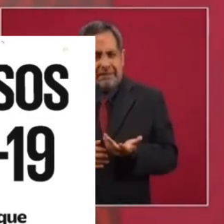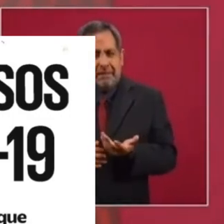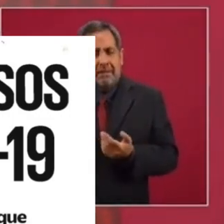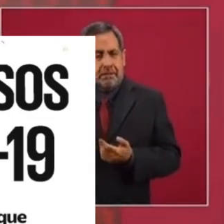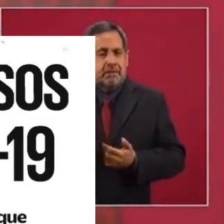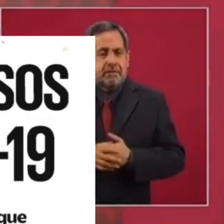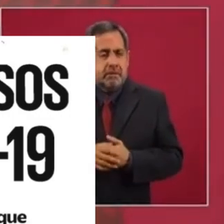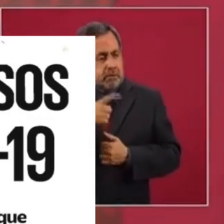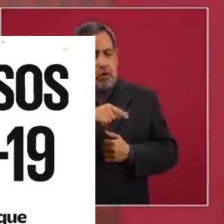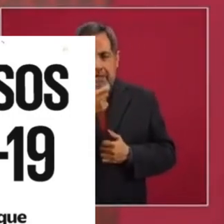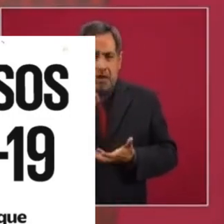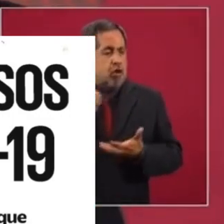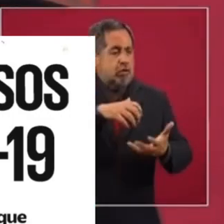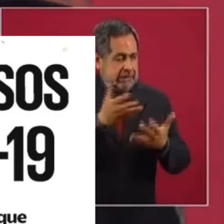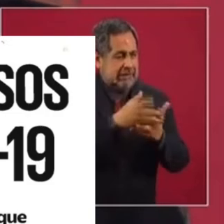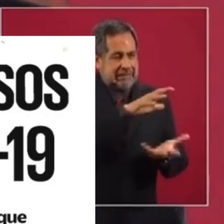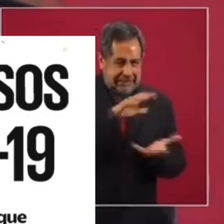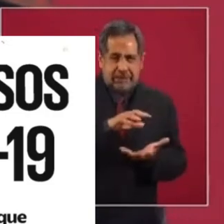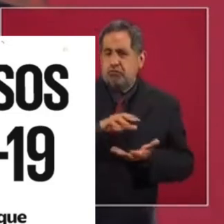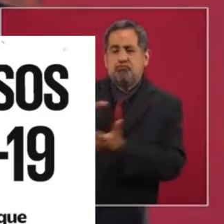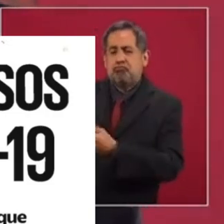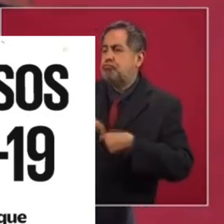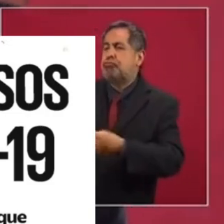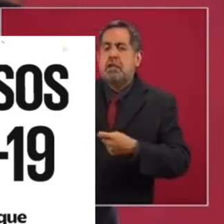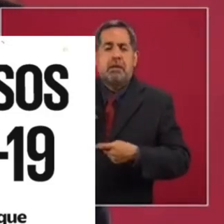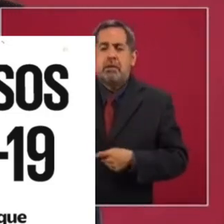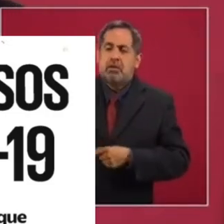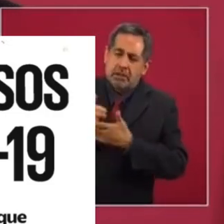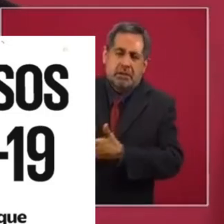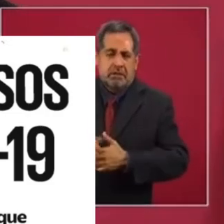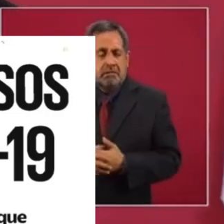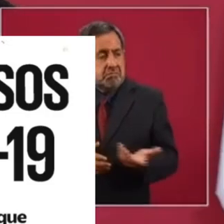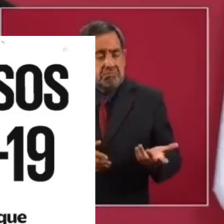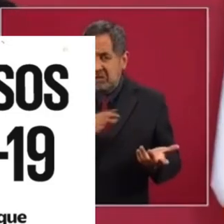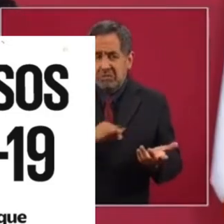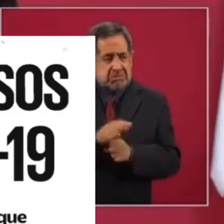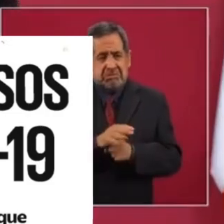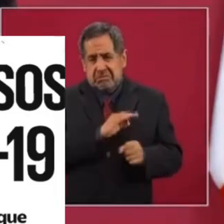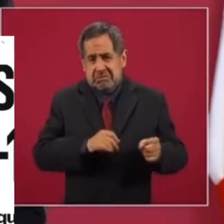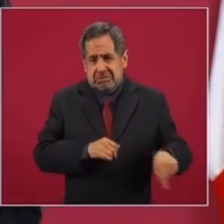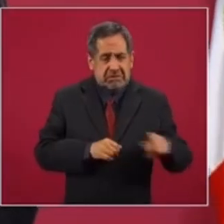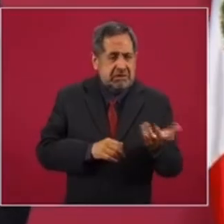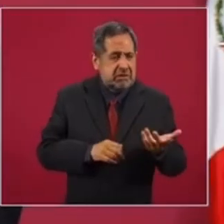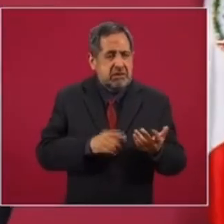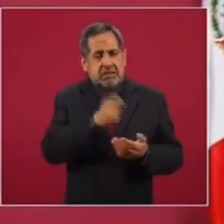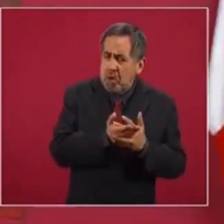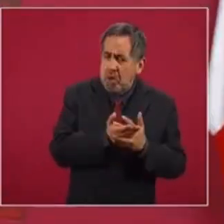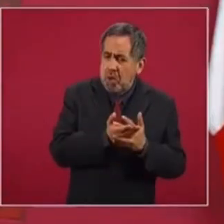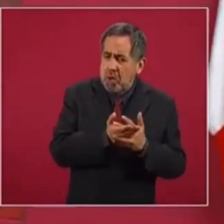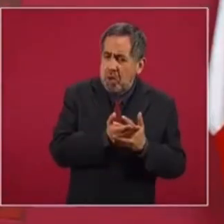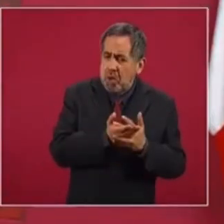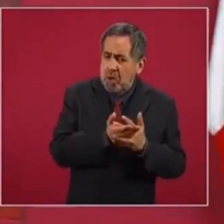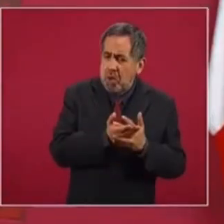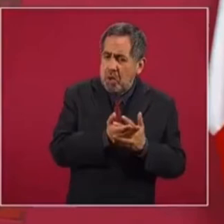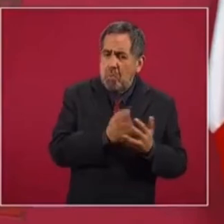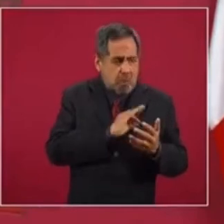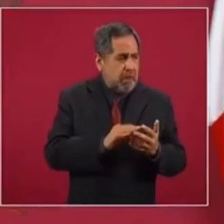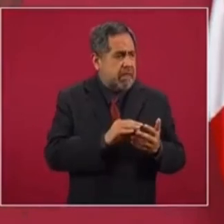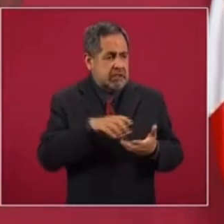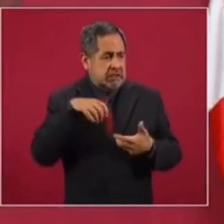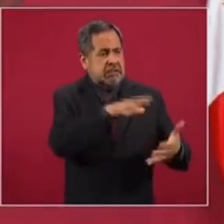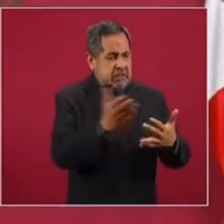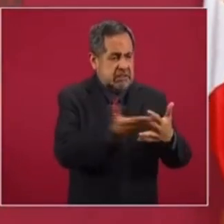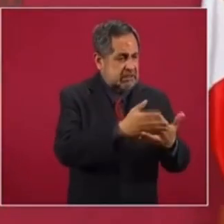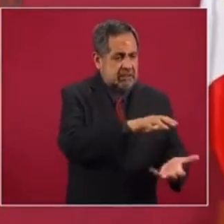destinen esos recursos a ayudar al pueblo. Muy bien podrían aportar la mitad de esas